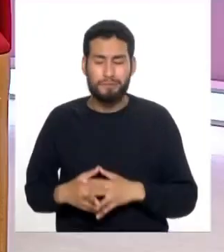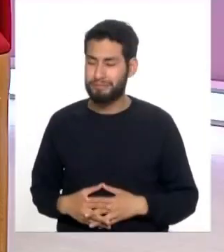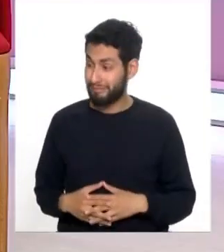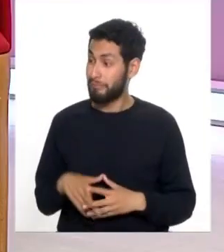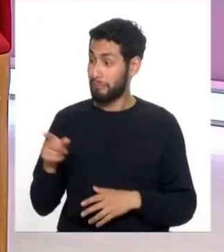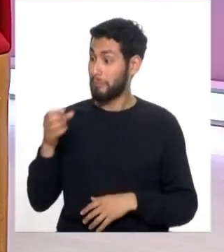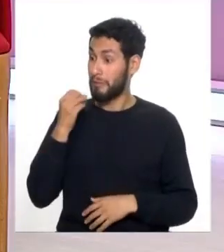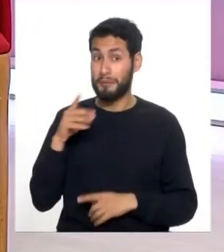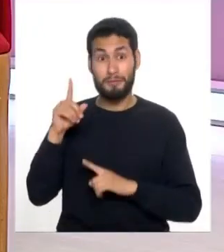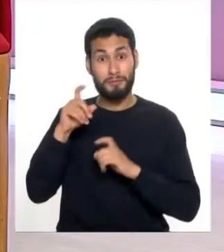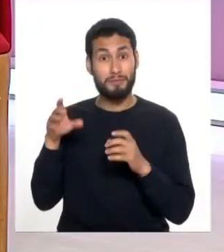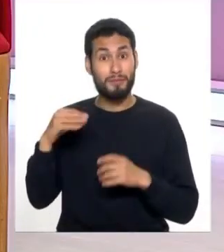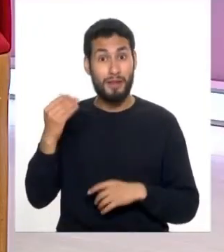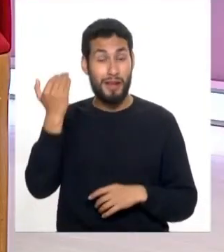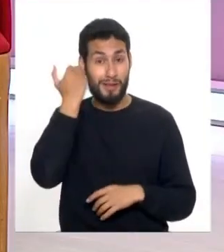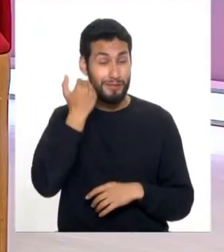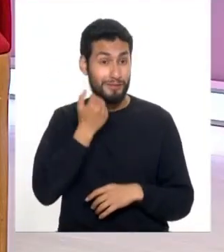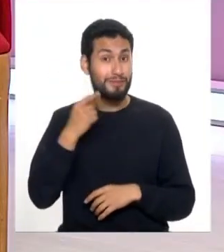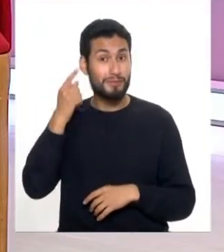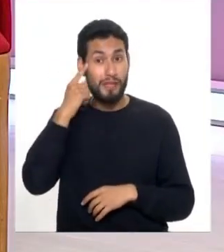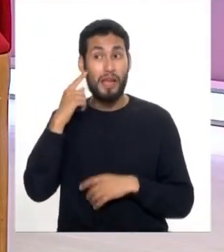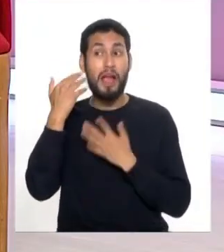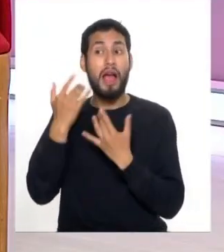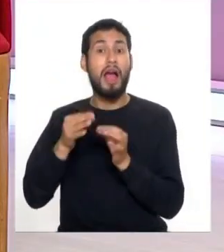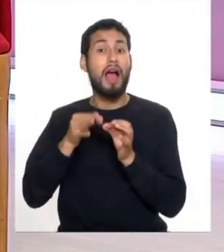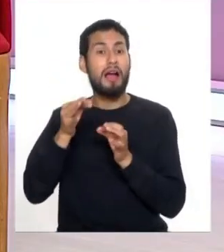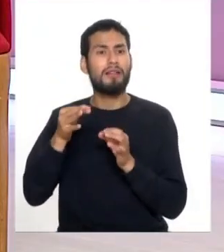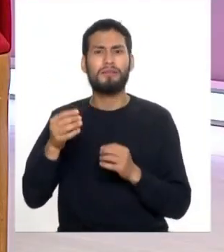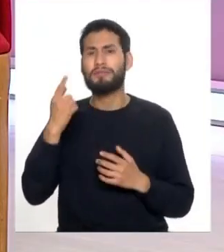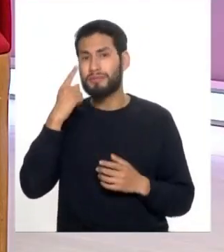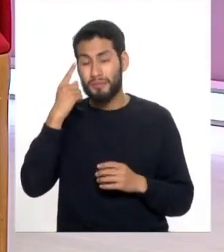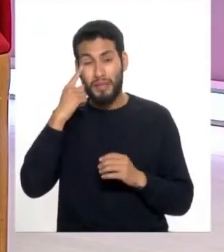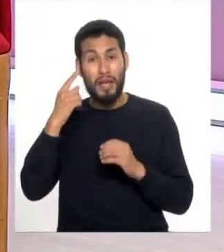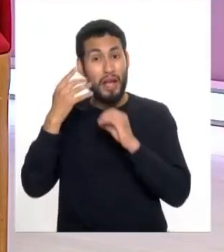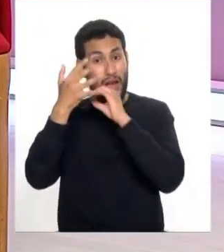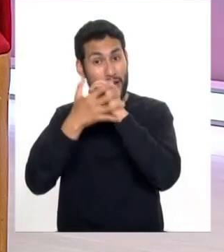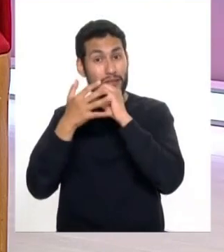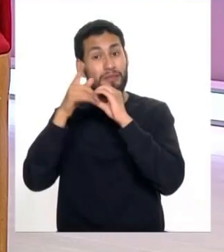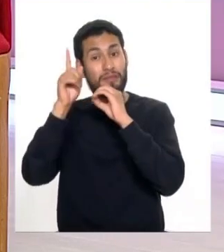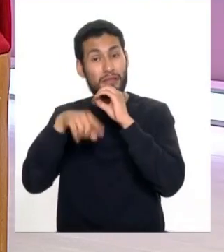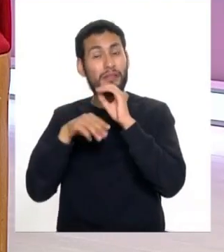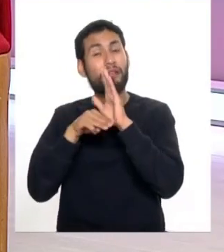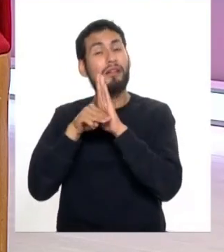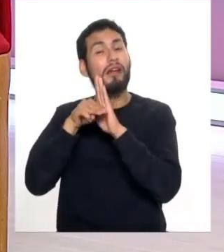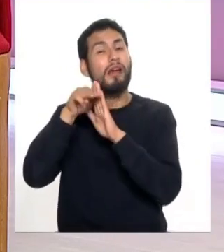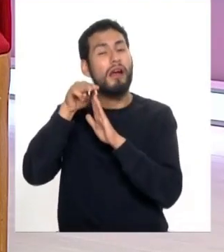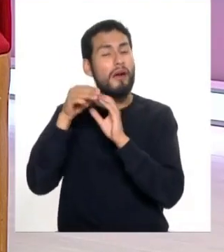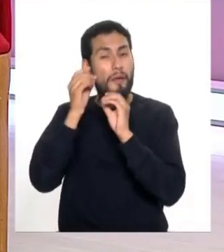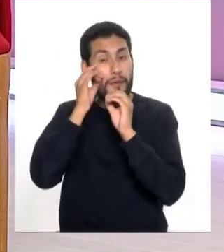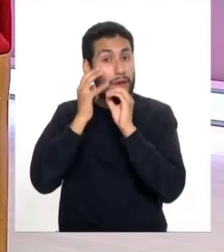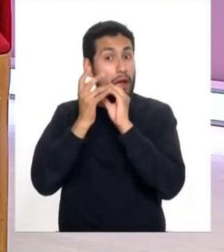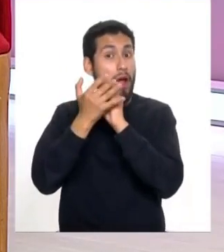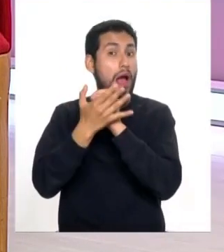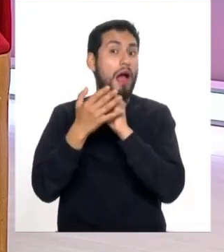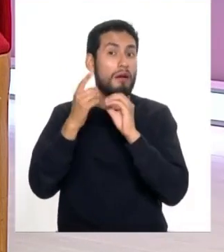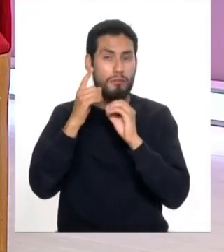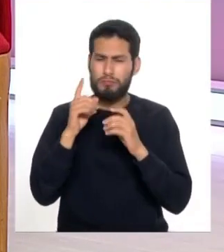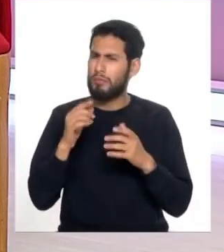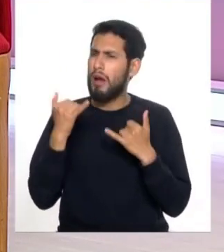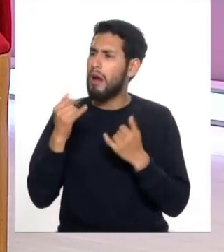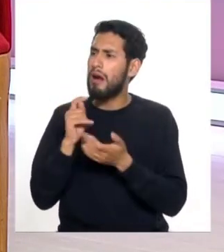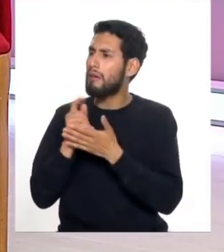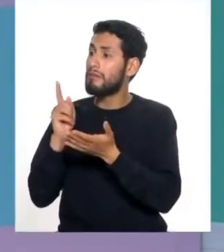excelente pregunta porque antiguamente la doctora se tenía que esperar porque decíamos que la catarata tenía que madurar pero ahora ¿qué tratamientos tenemos?